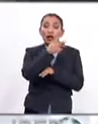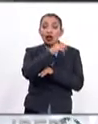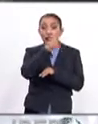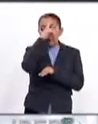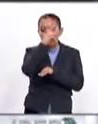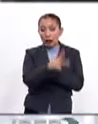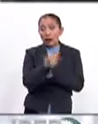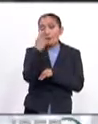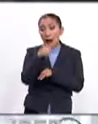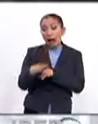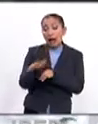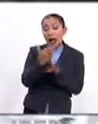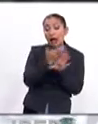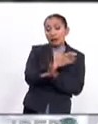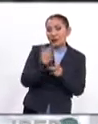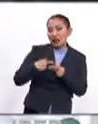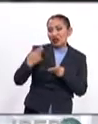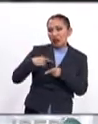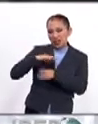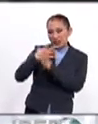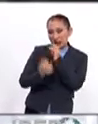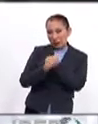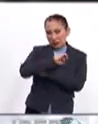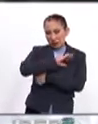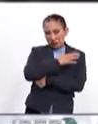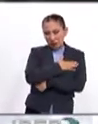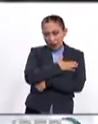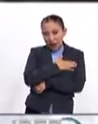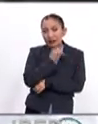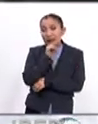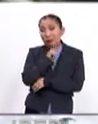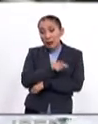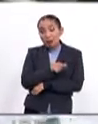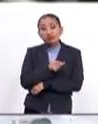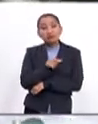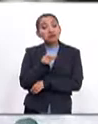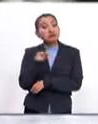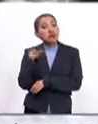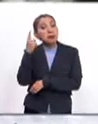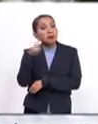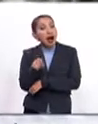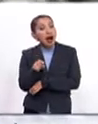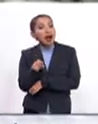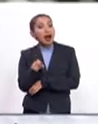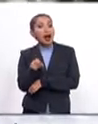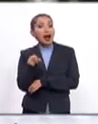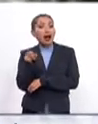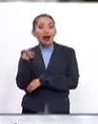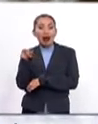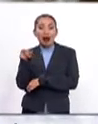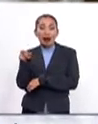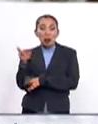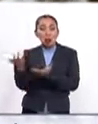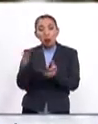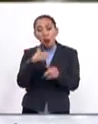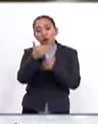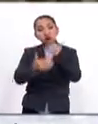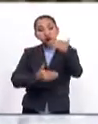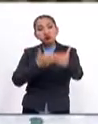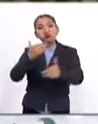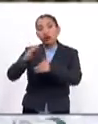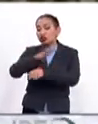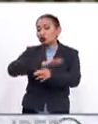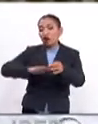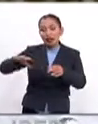México para lo que fueron los refugiados españoles, pero también, también sin duda alguna, para un desarrollo